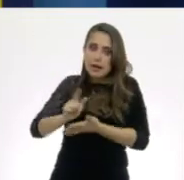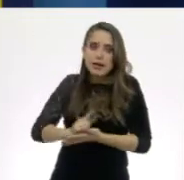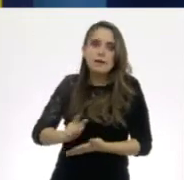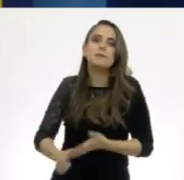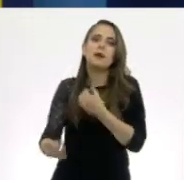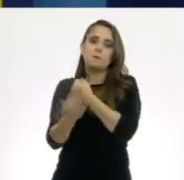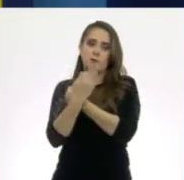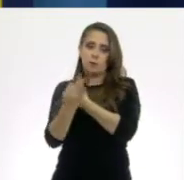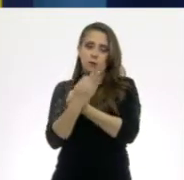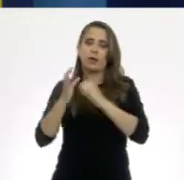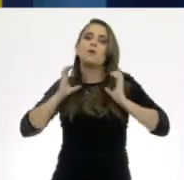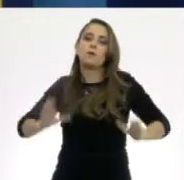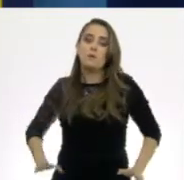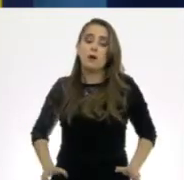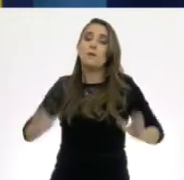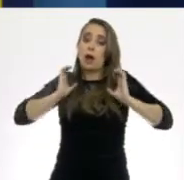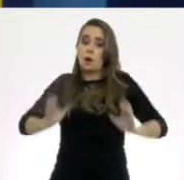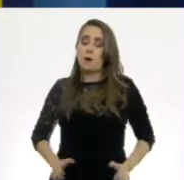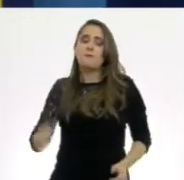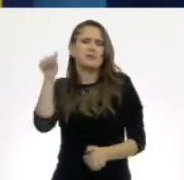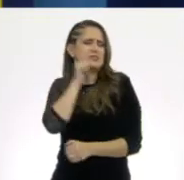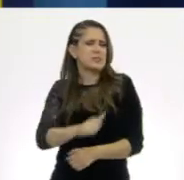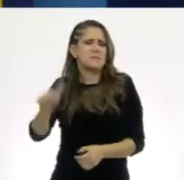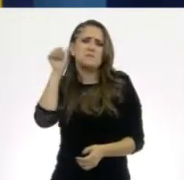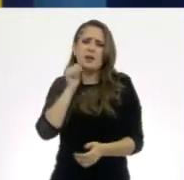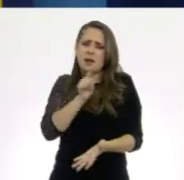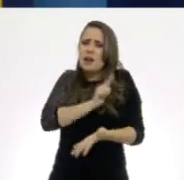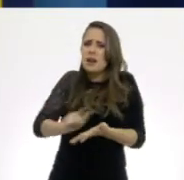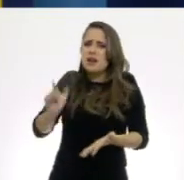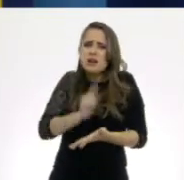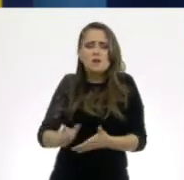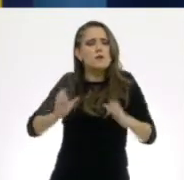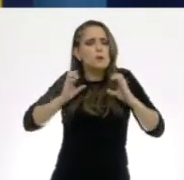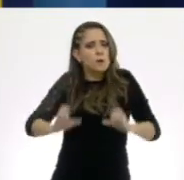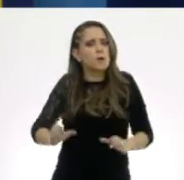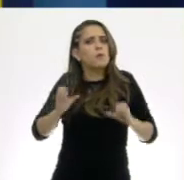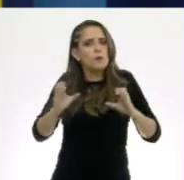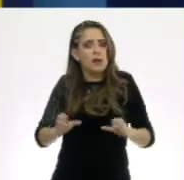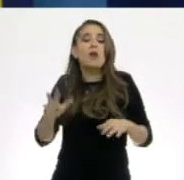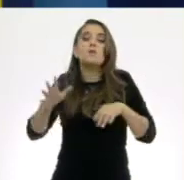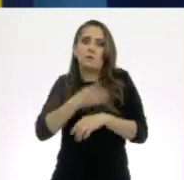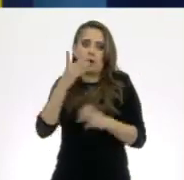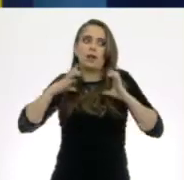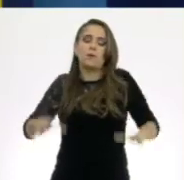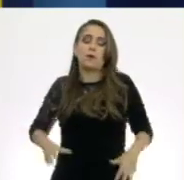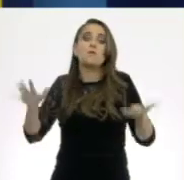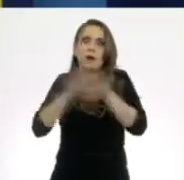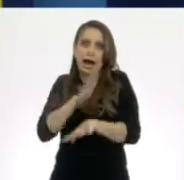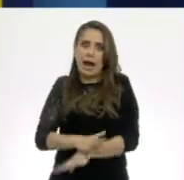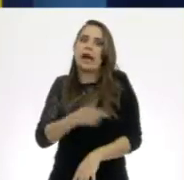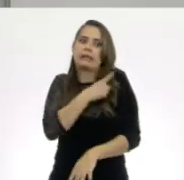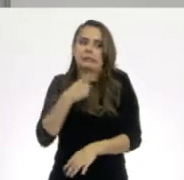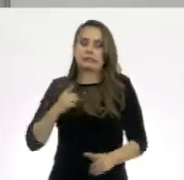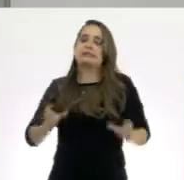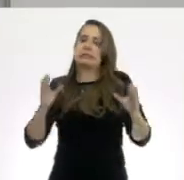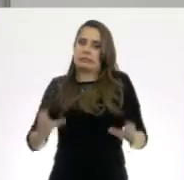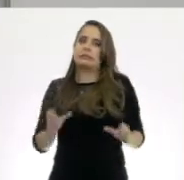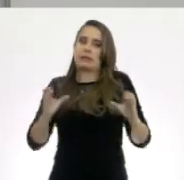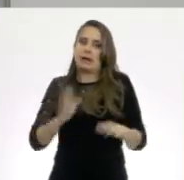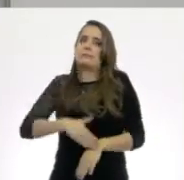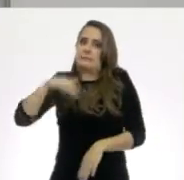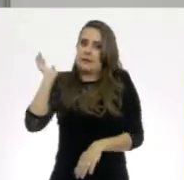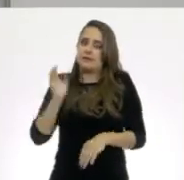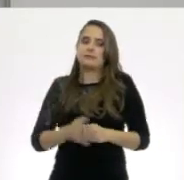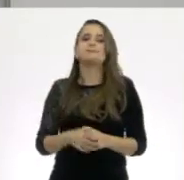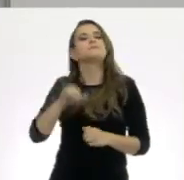ya que nuestro cuerpo debe estar limpio y protegido precisamente por esos cambios corporales. Así es. Para